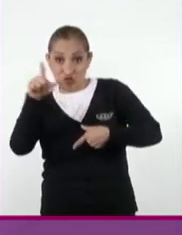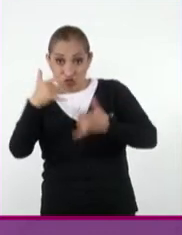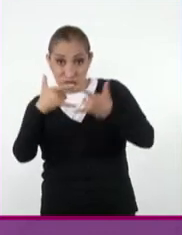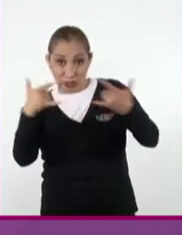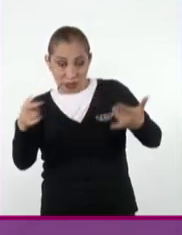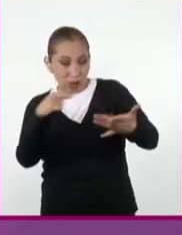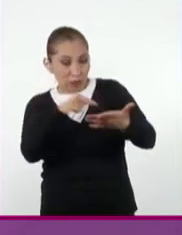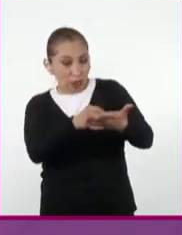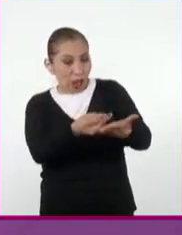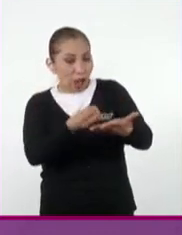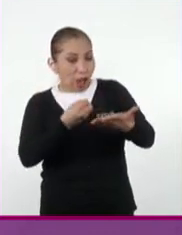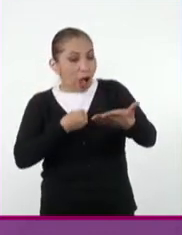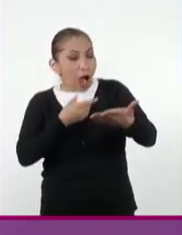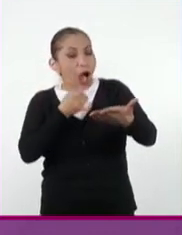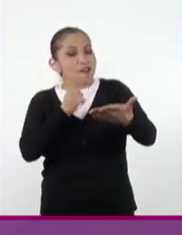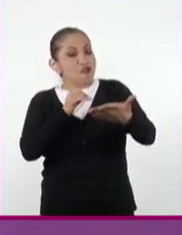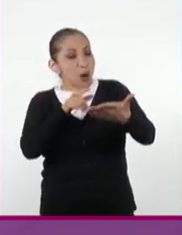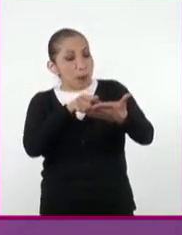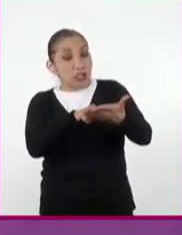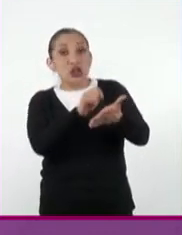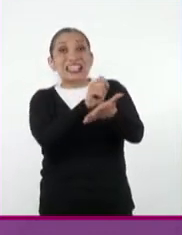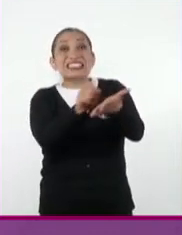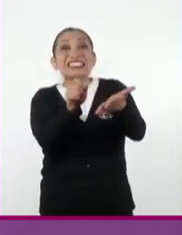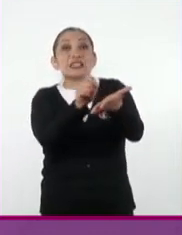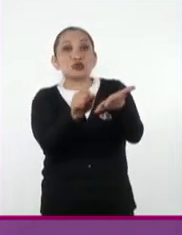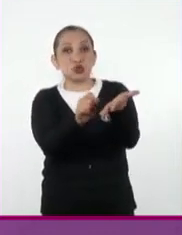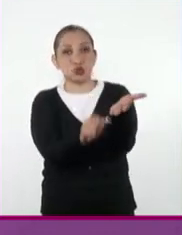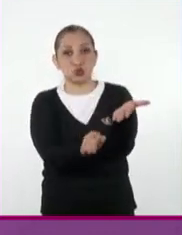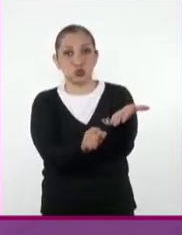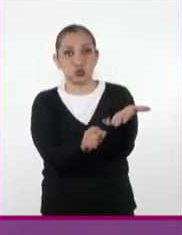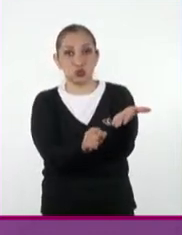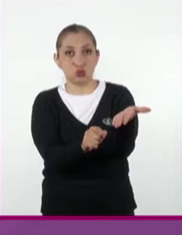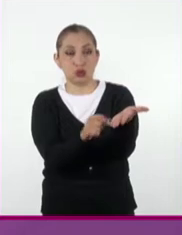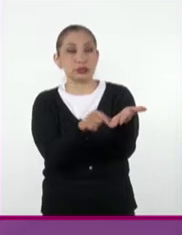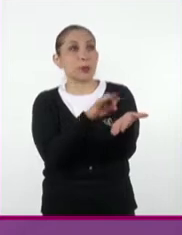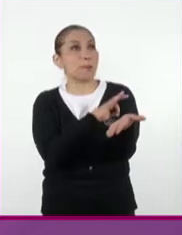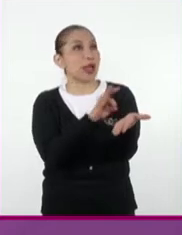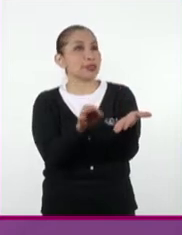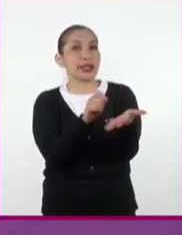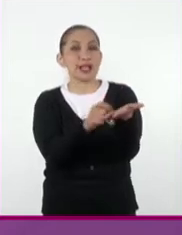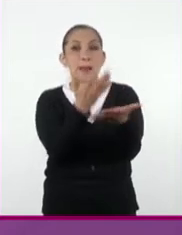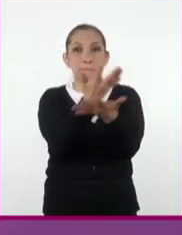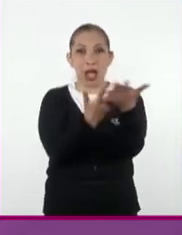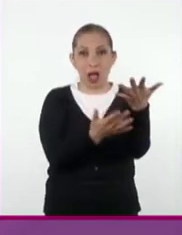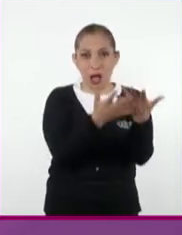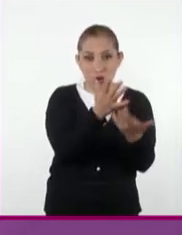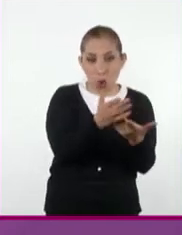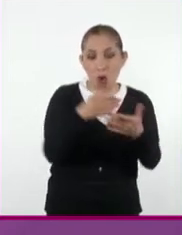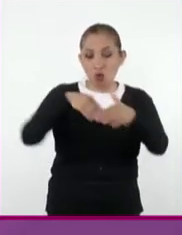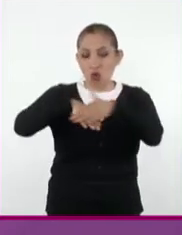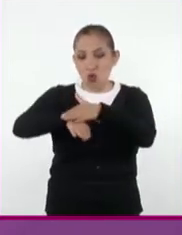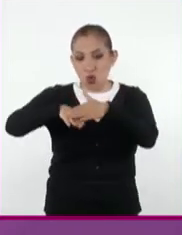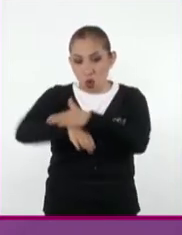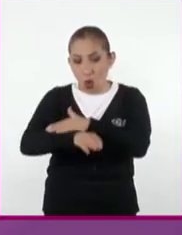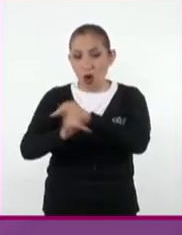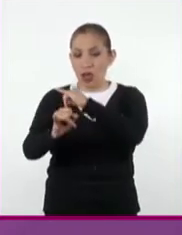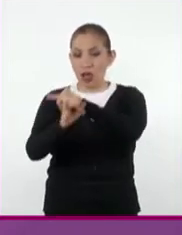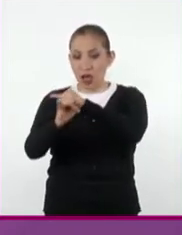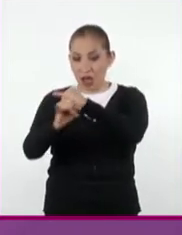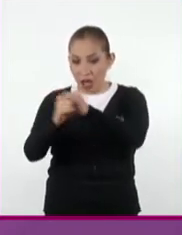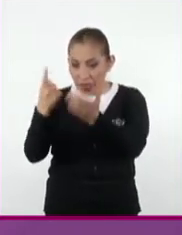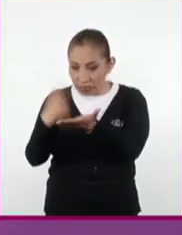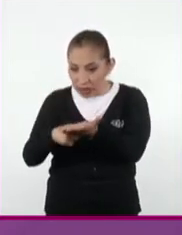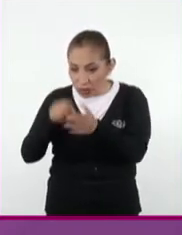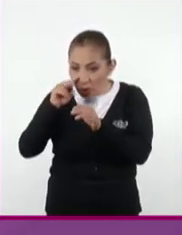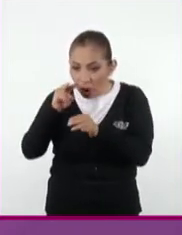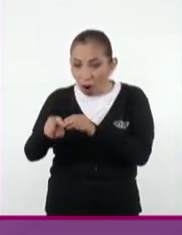proporcionan información por escrito. Estas pueden ser escritas a mano, impresas, digitalizadas